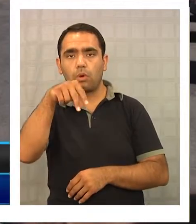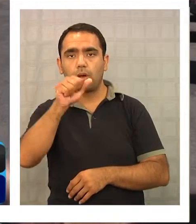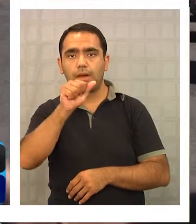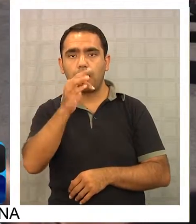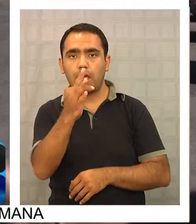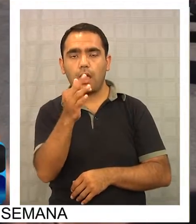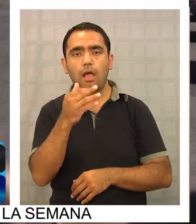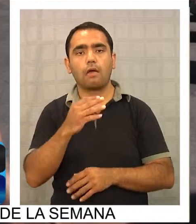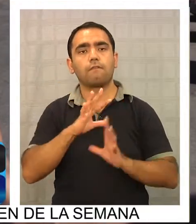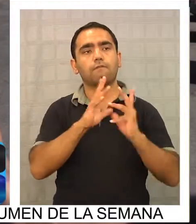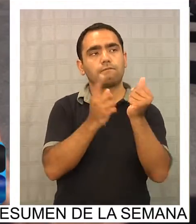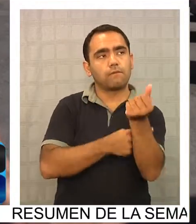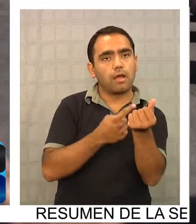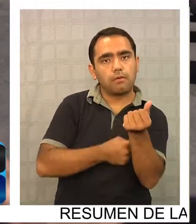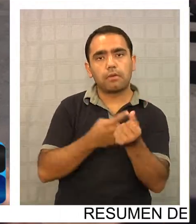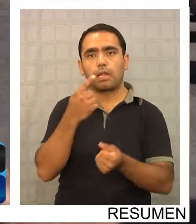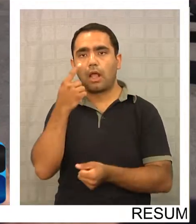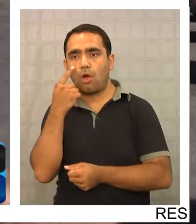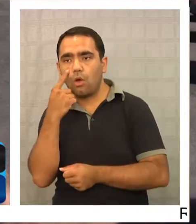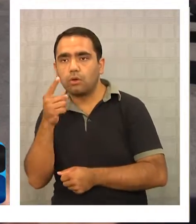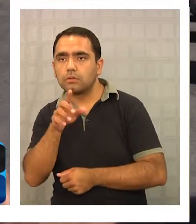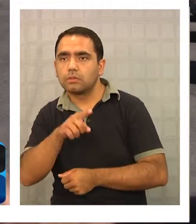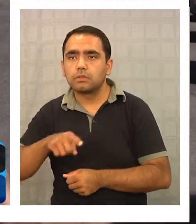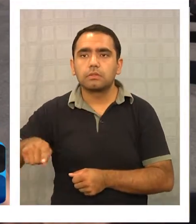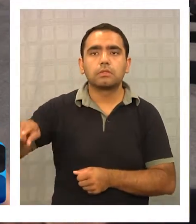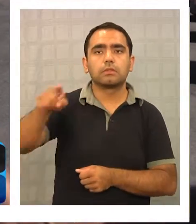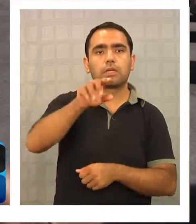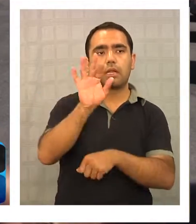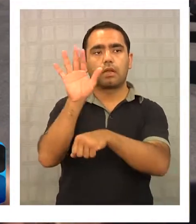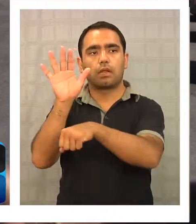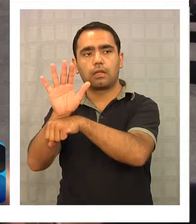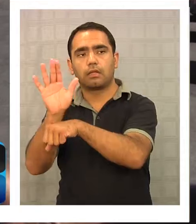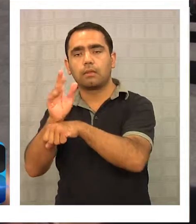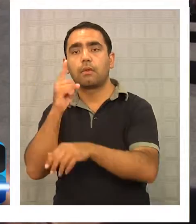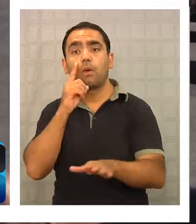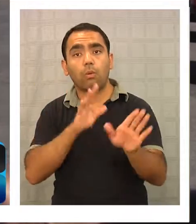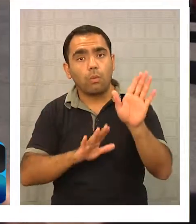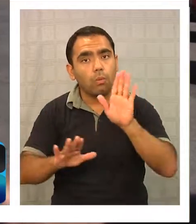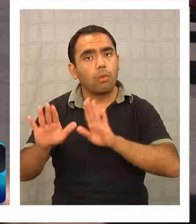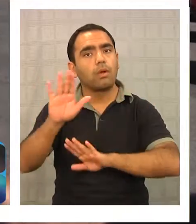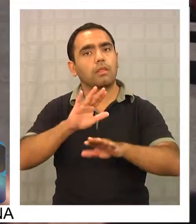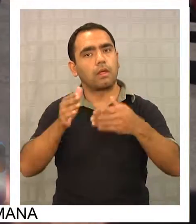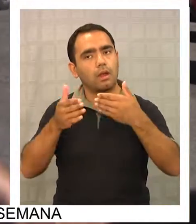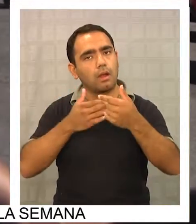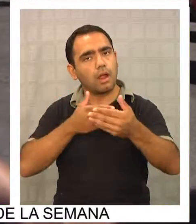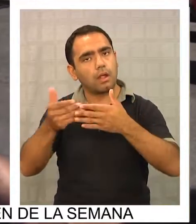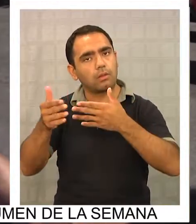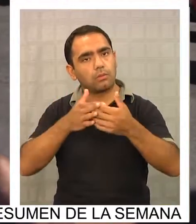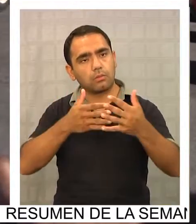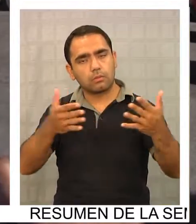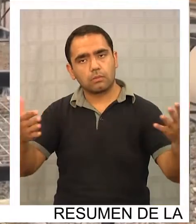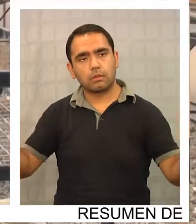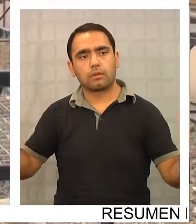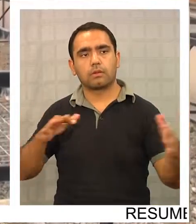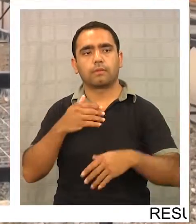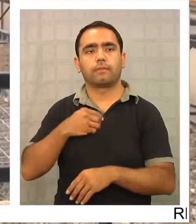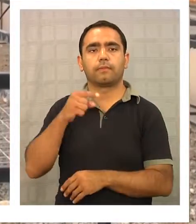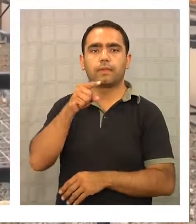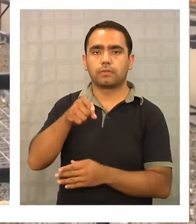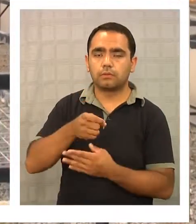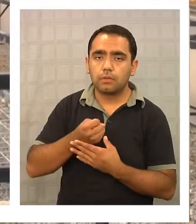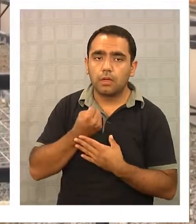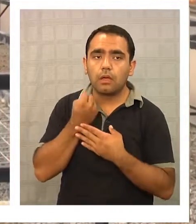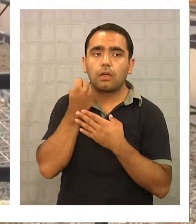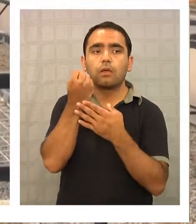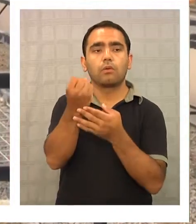es un lugar lindo, para que la familia vaya a disfrutarlo, pueda conocer los árboles, y también aprender a cuidar la naturaleza que tenemos acá. Además de